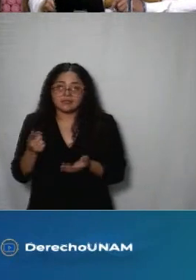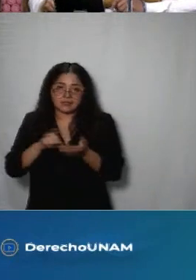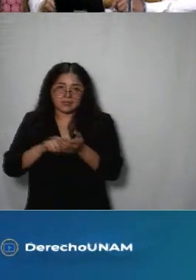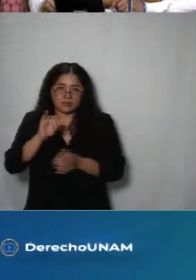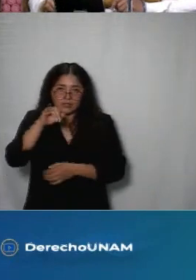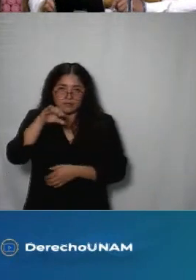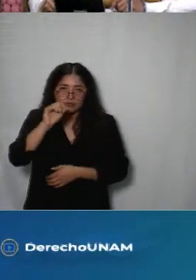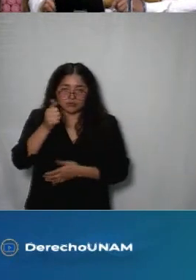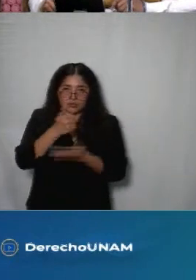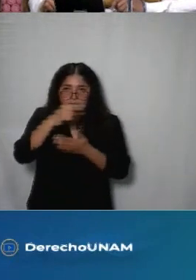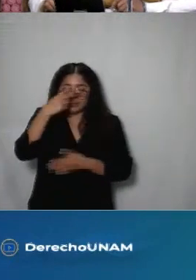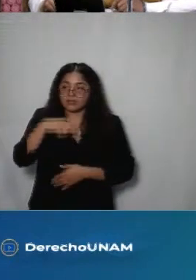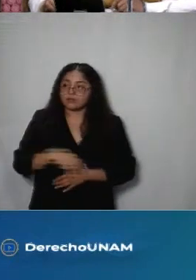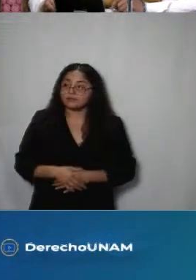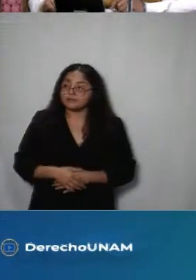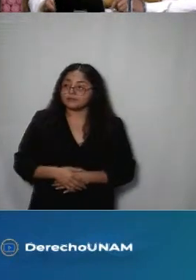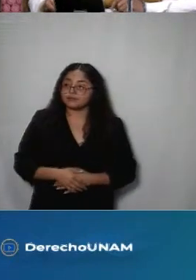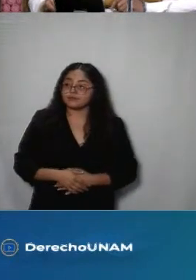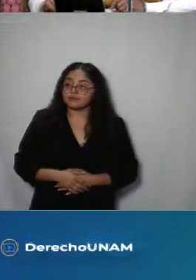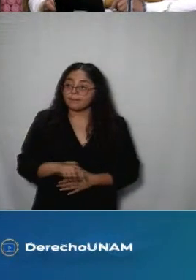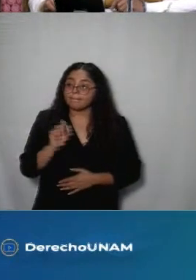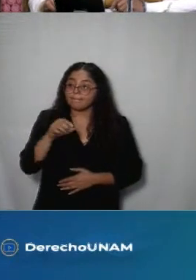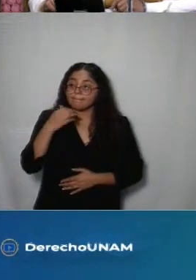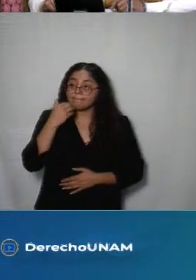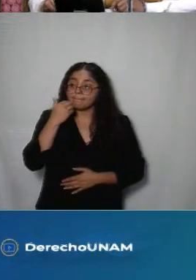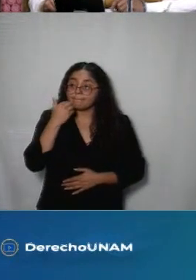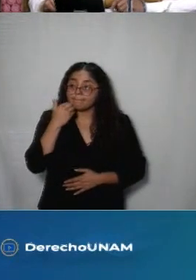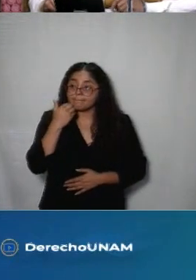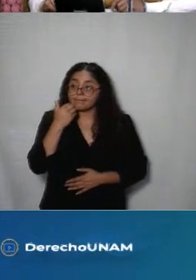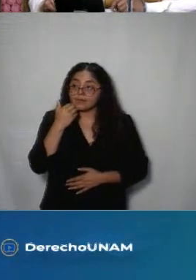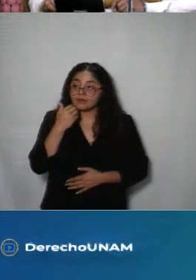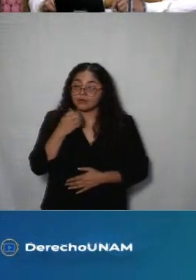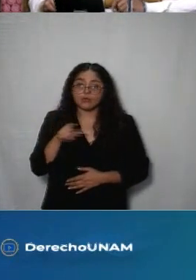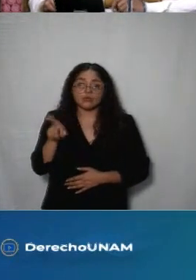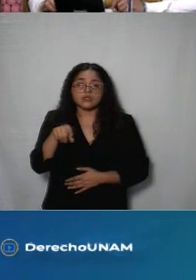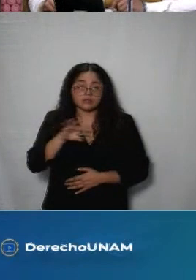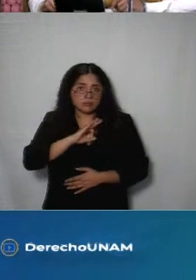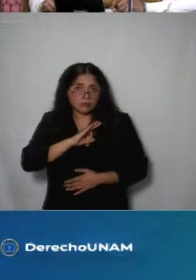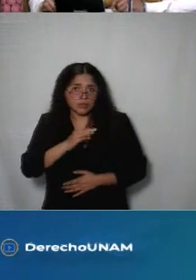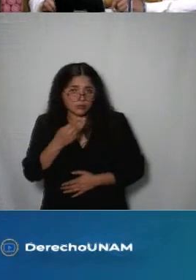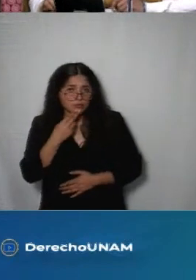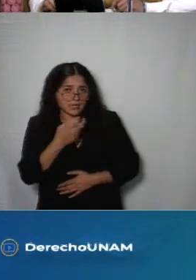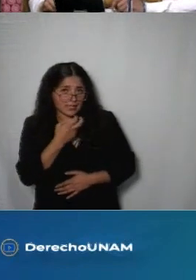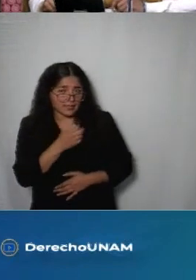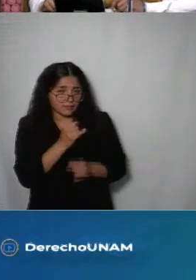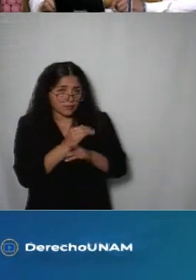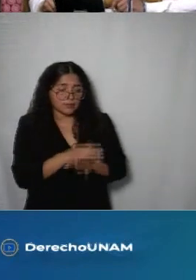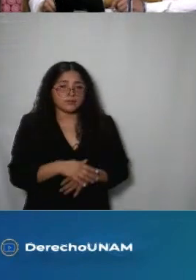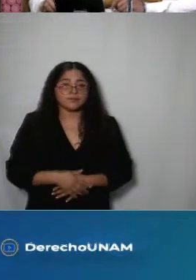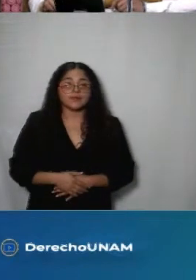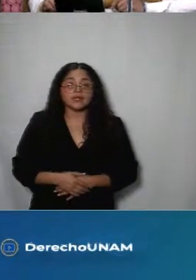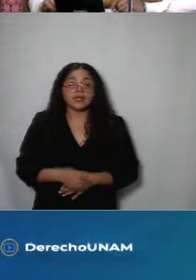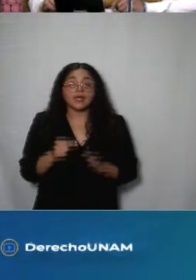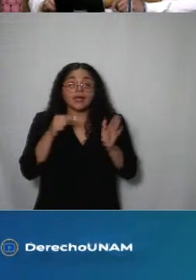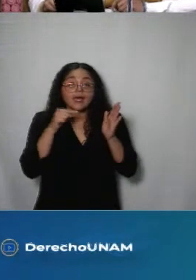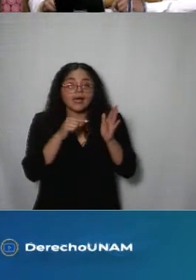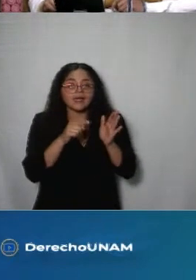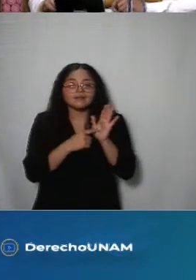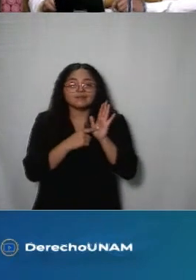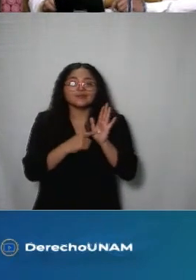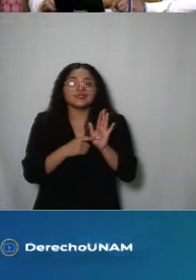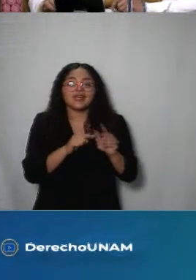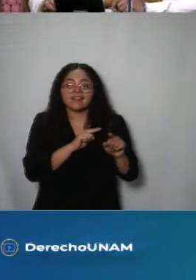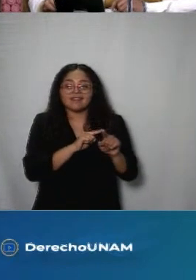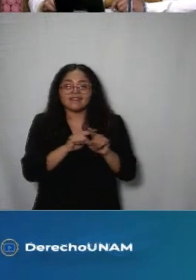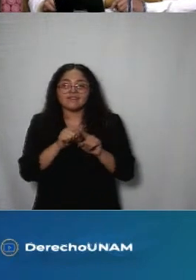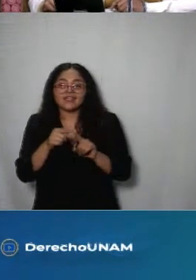así que bueno pues también aprovechen a utilizar esta información destaco algunos de los hallazgos y resultados